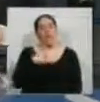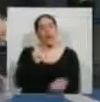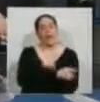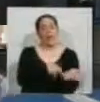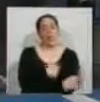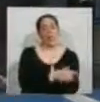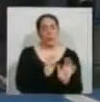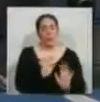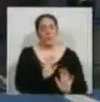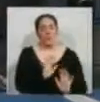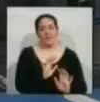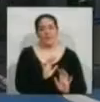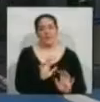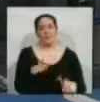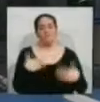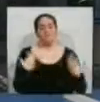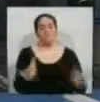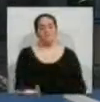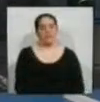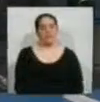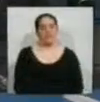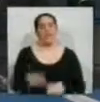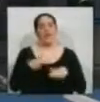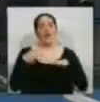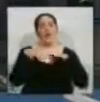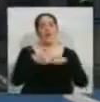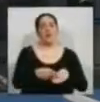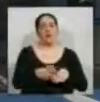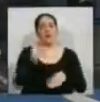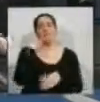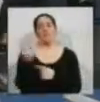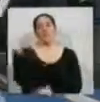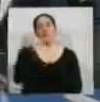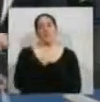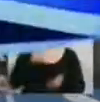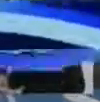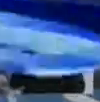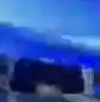KINELS, me sigue gustando. No, es lo mismo. ¿Vamos a una pausa? Ya volvemos, hay más noticias, ¿eh?